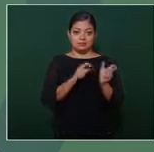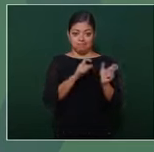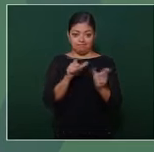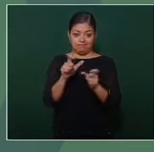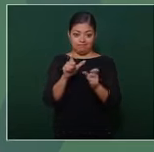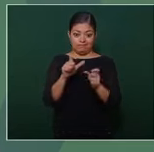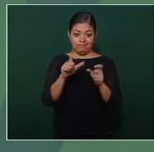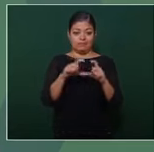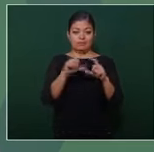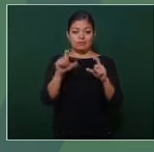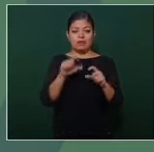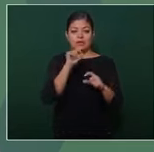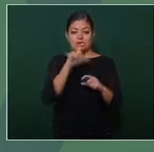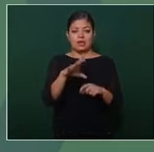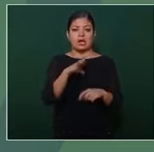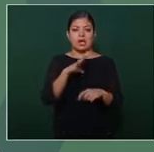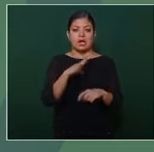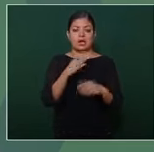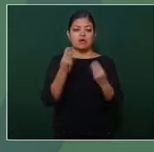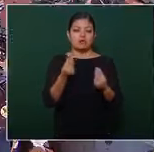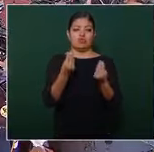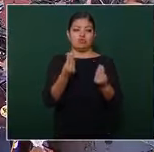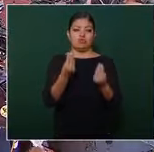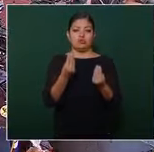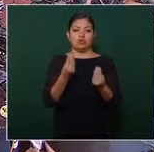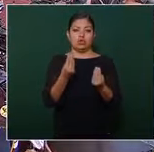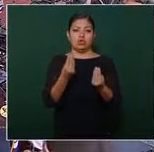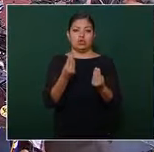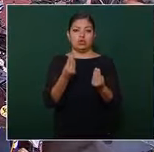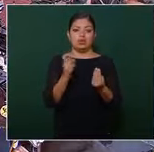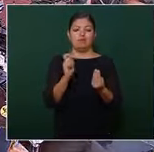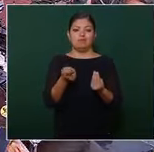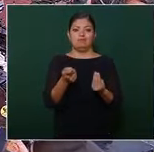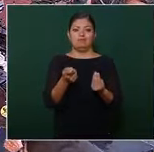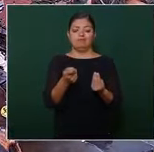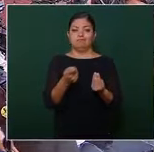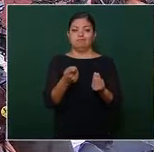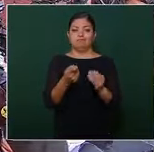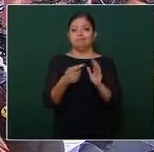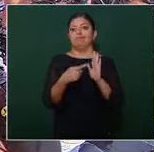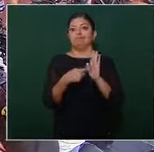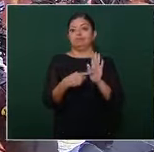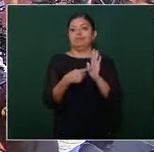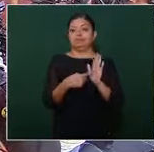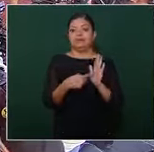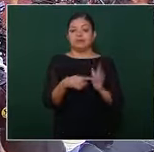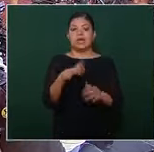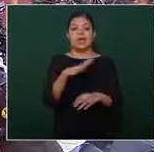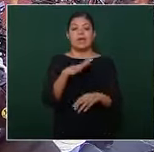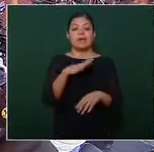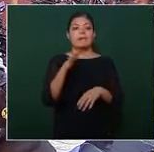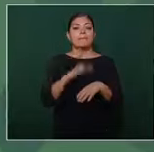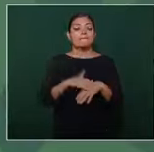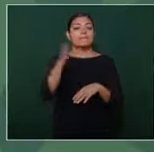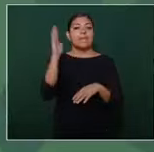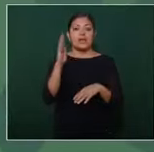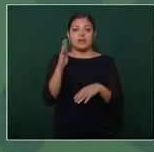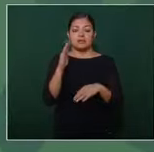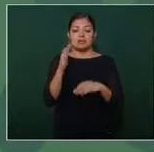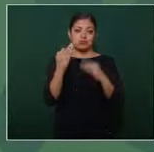Jalisco tiene mucha presencia es donde hay más presencia